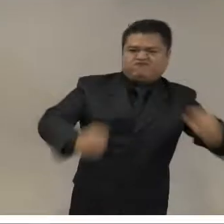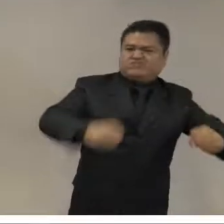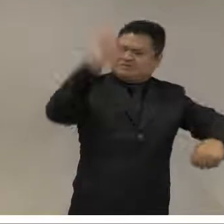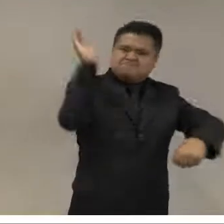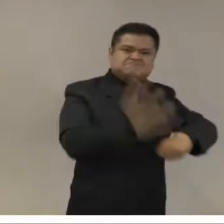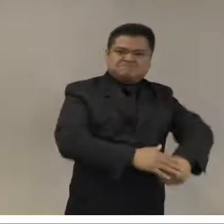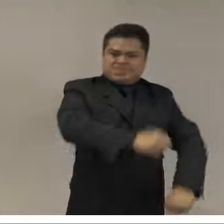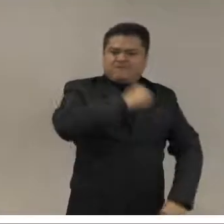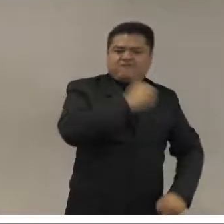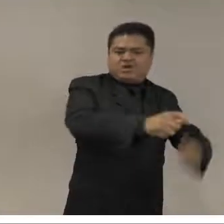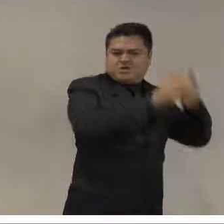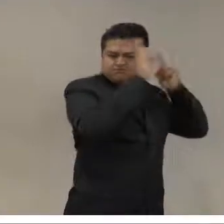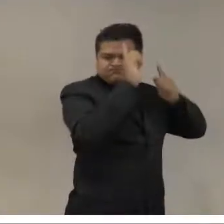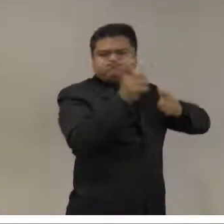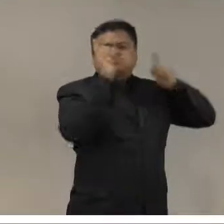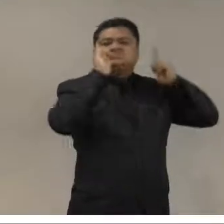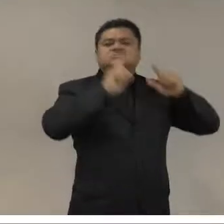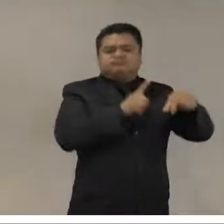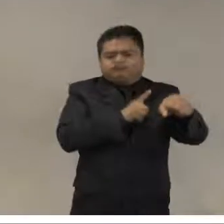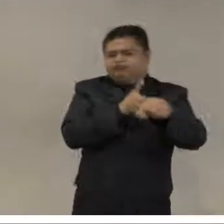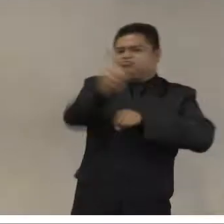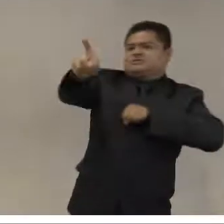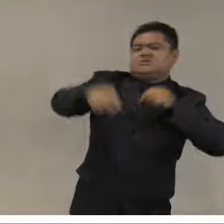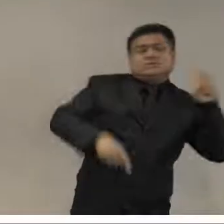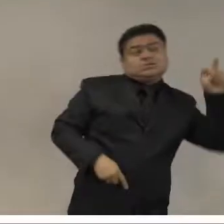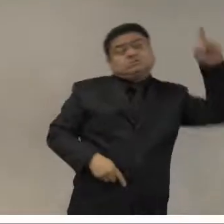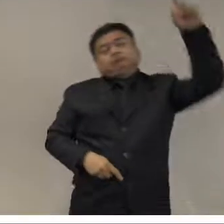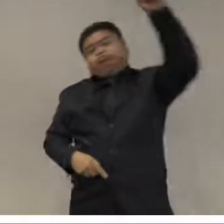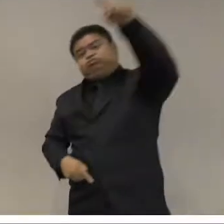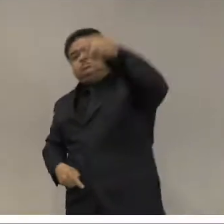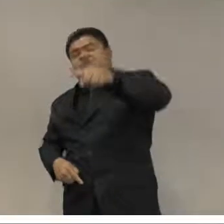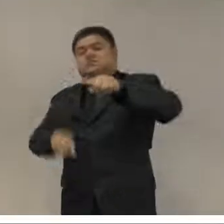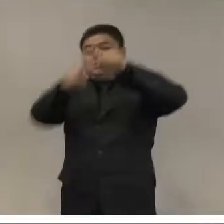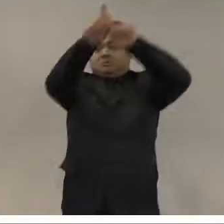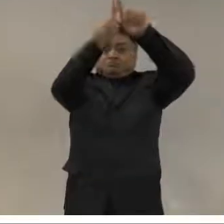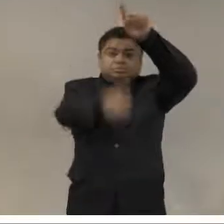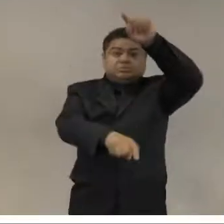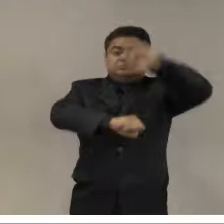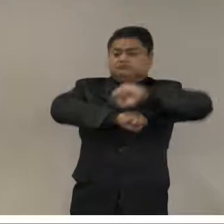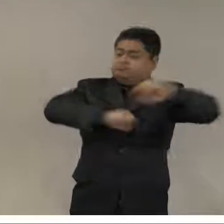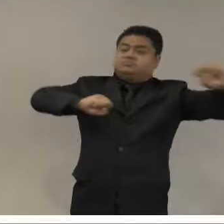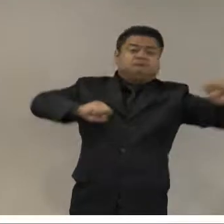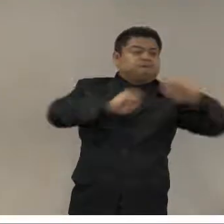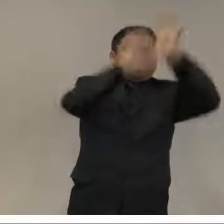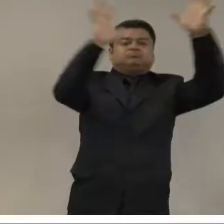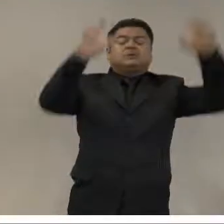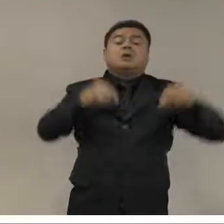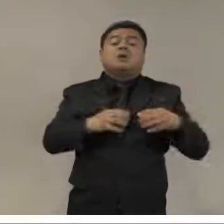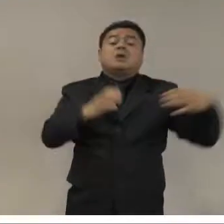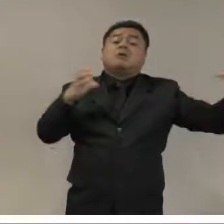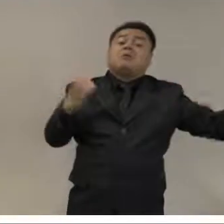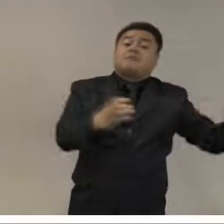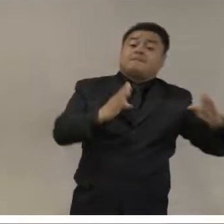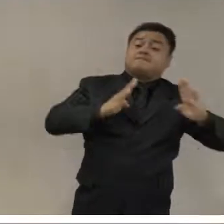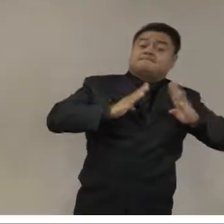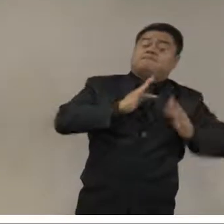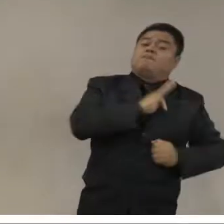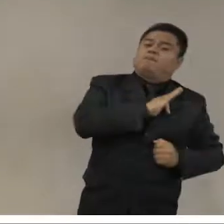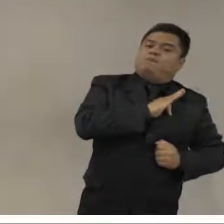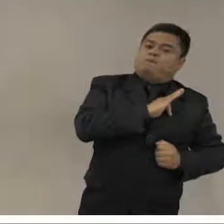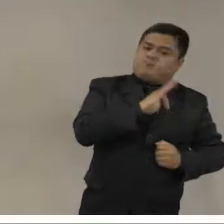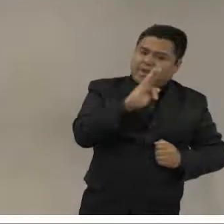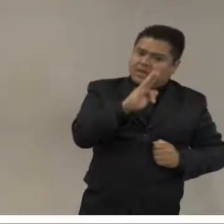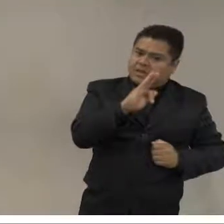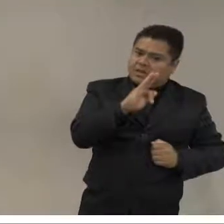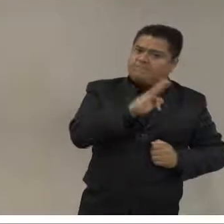fundamental es vencer a un enemigo con el máximo uso de la fuerza, quiere para romperlo, para destruir su